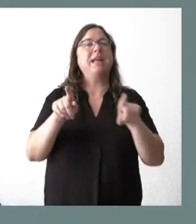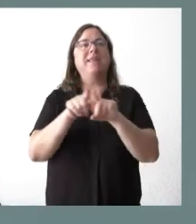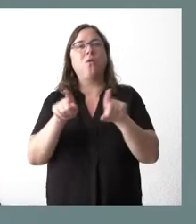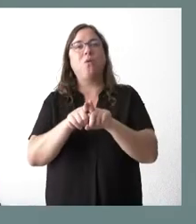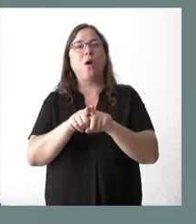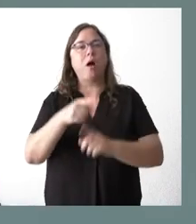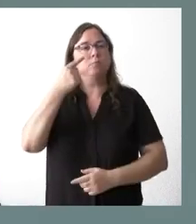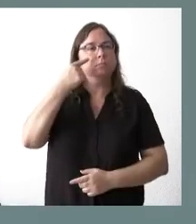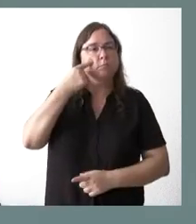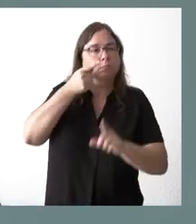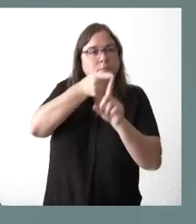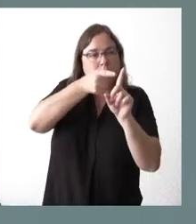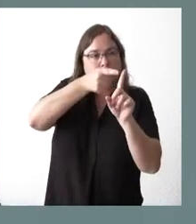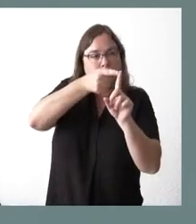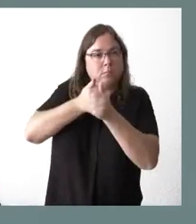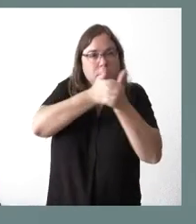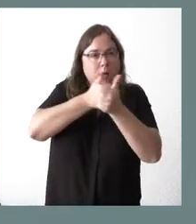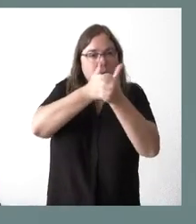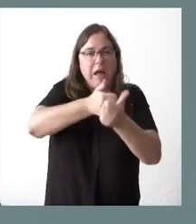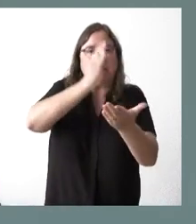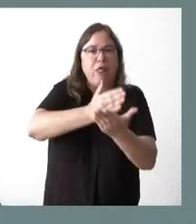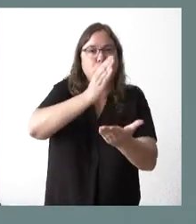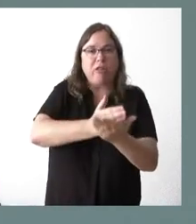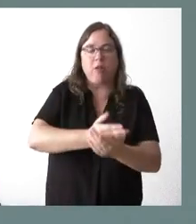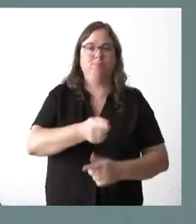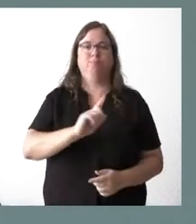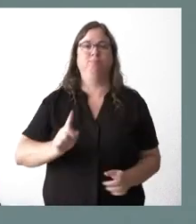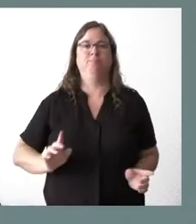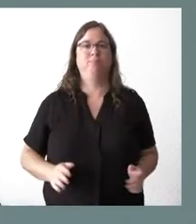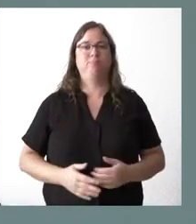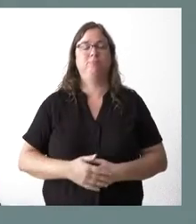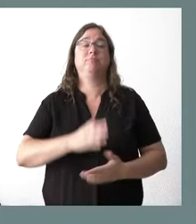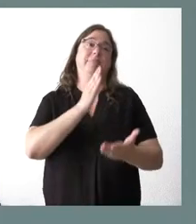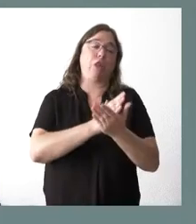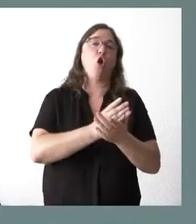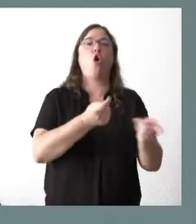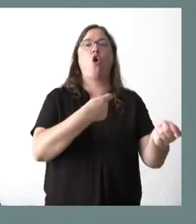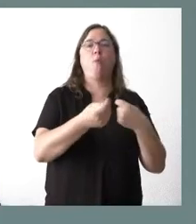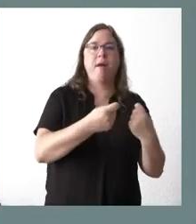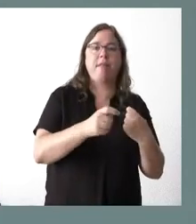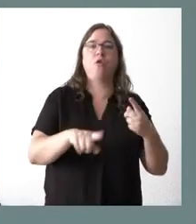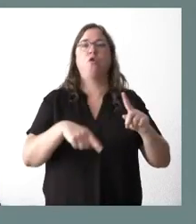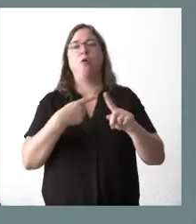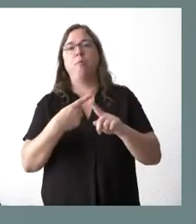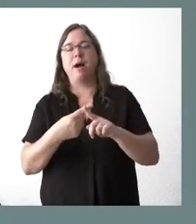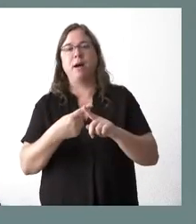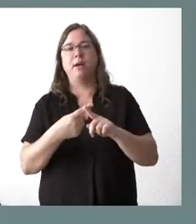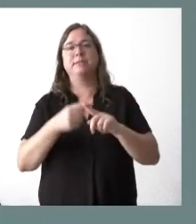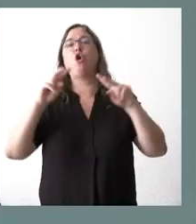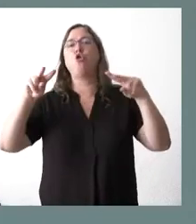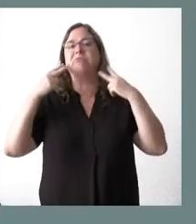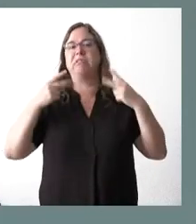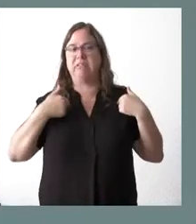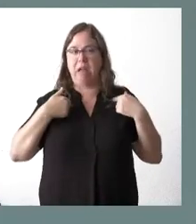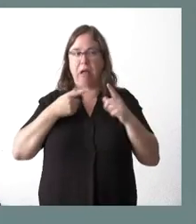fundamentalmente en el ámbito de la sanción hacia los comercios y hacia la hostelería,